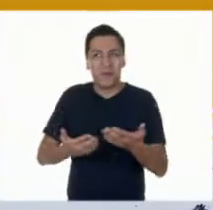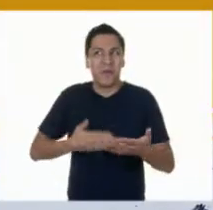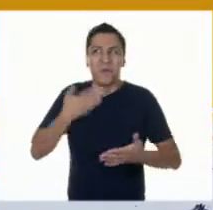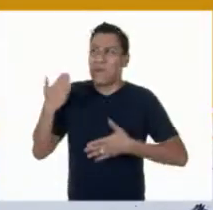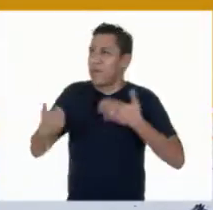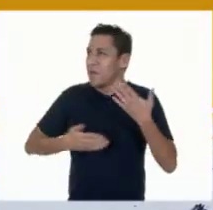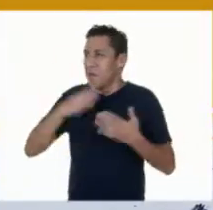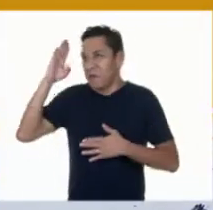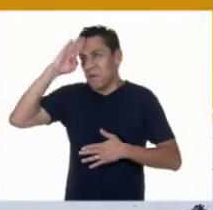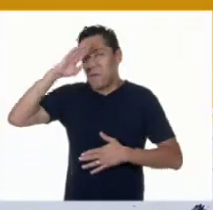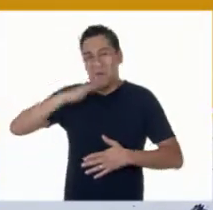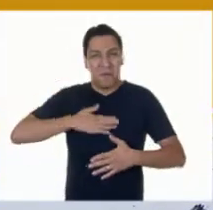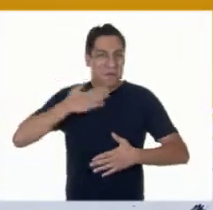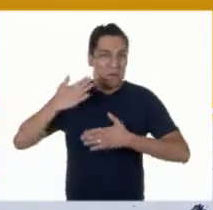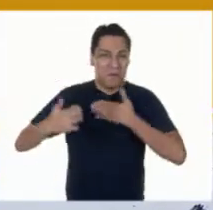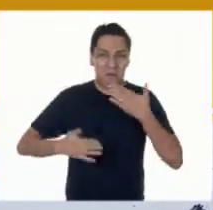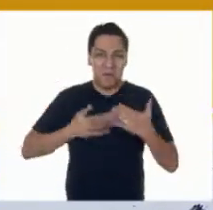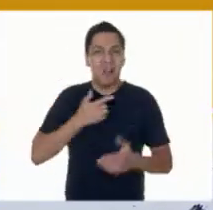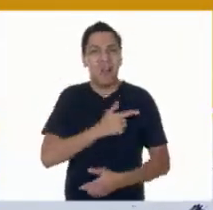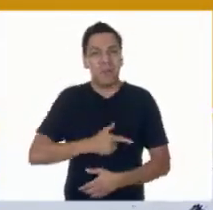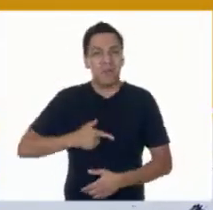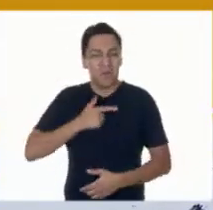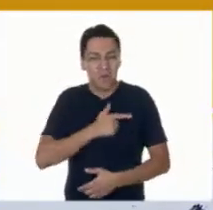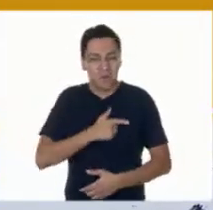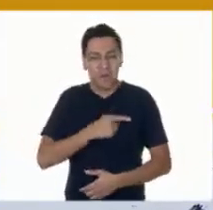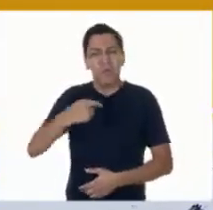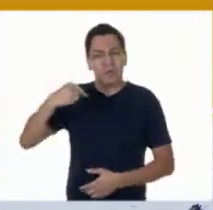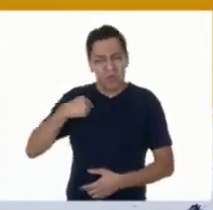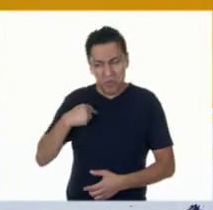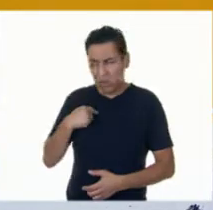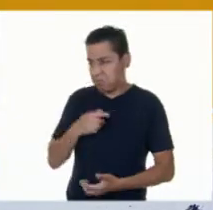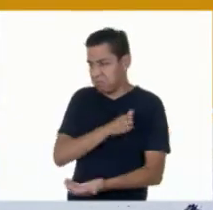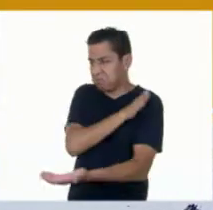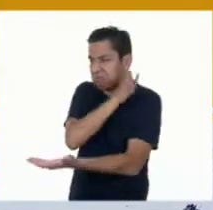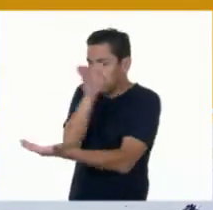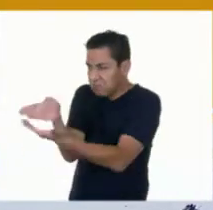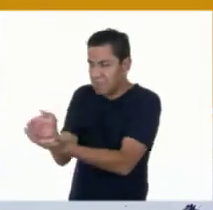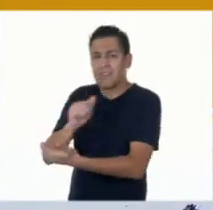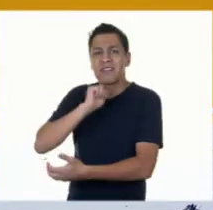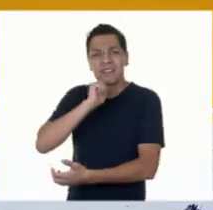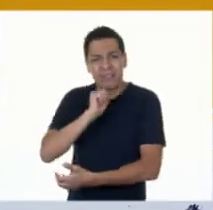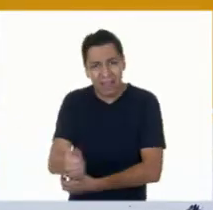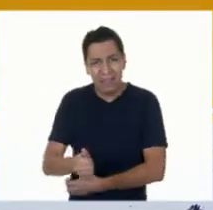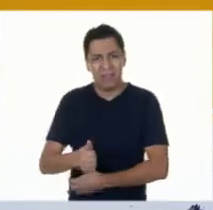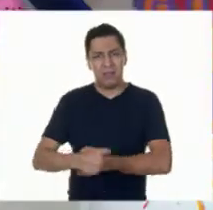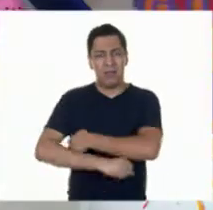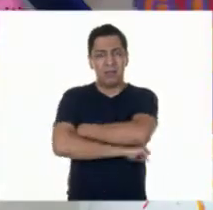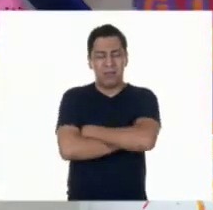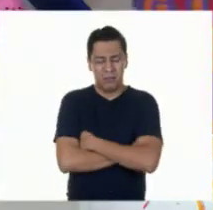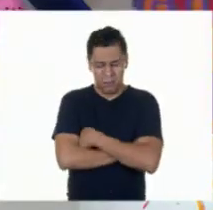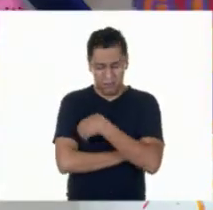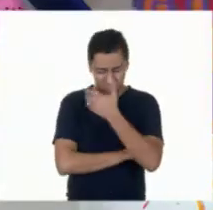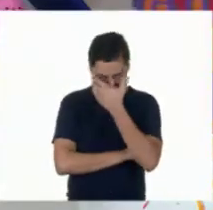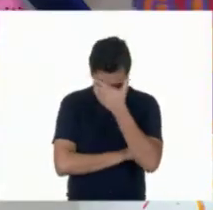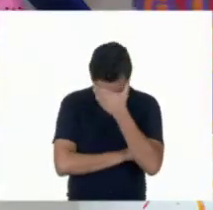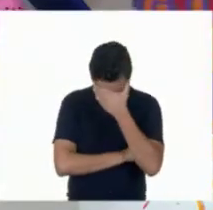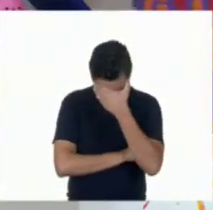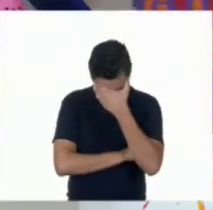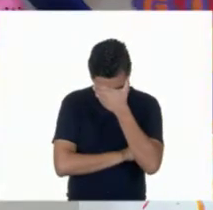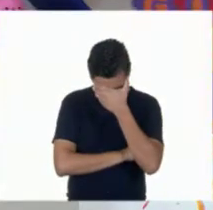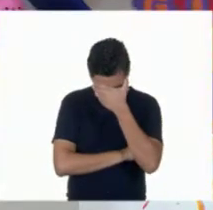Él sí estuvo ahí y yo no. Pero, ¿por qué no asististe a la fiesta?